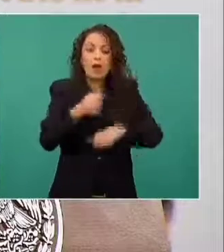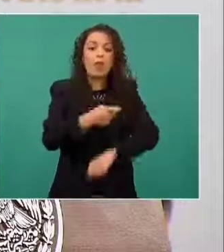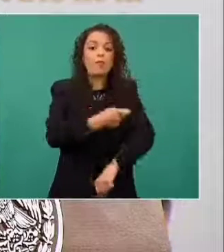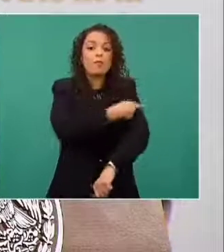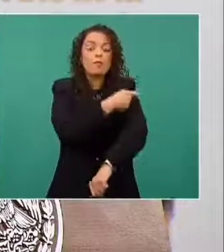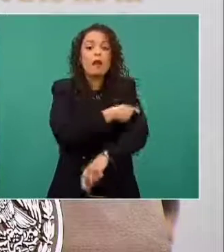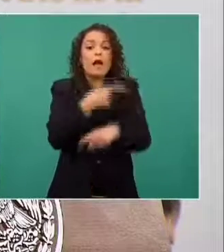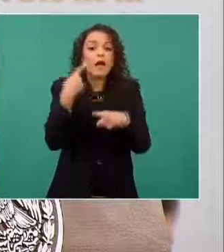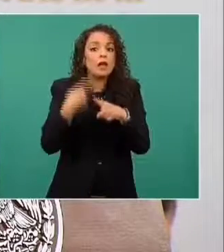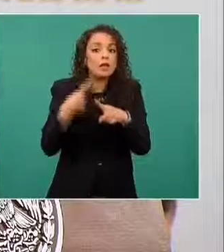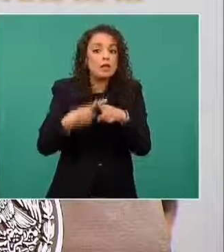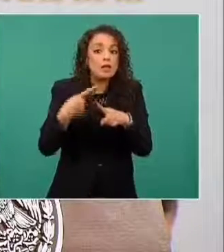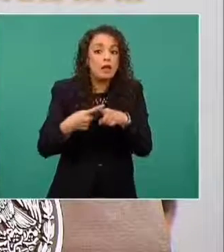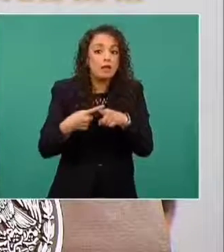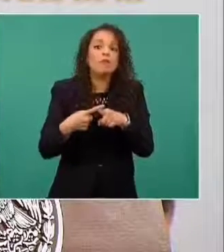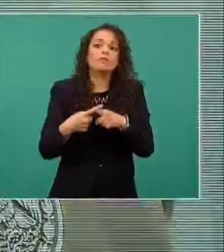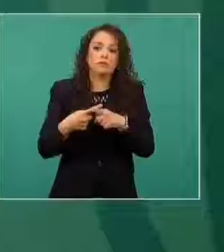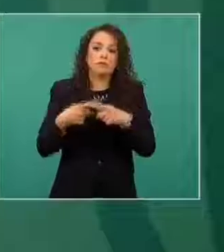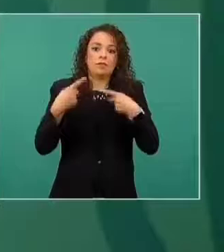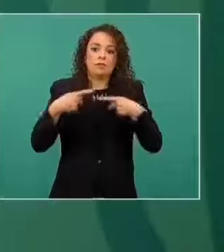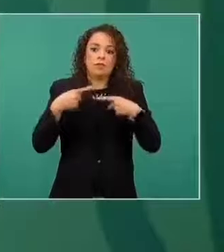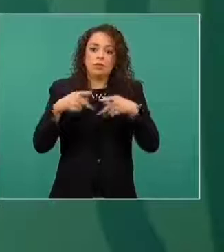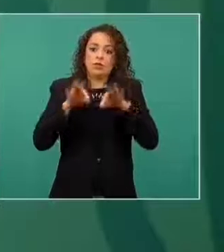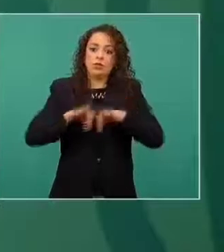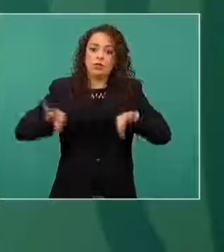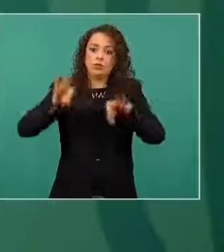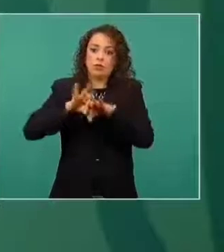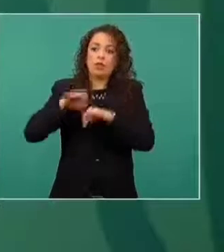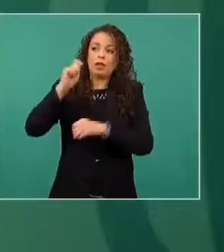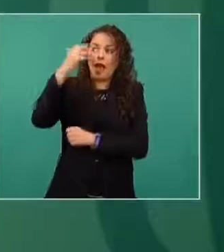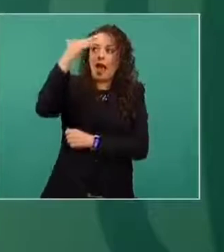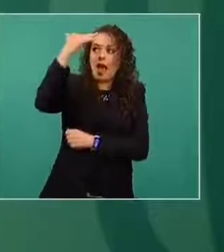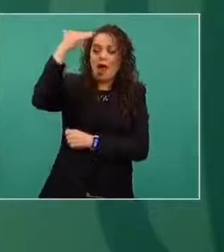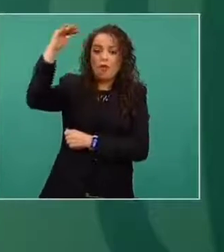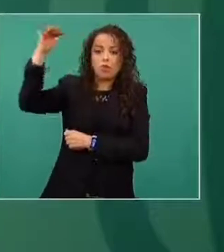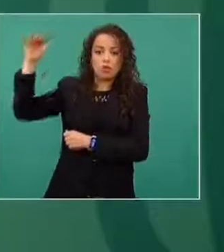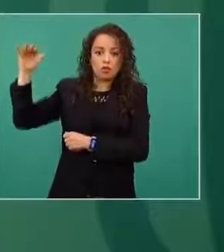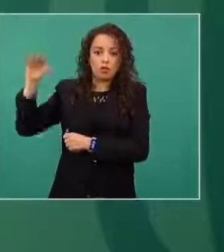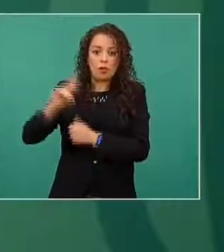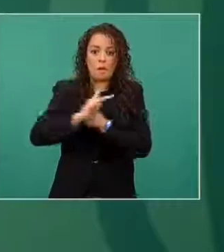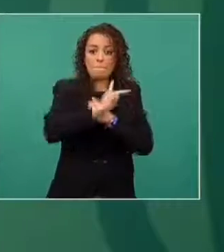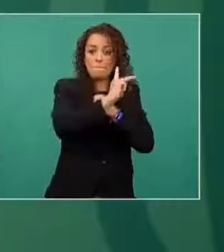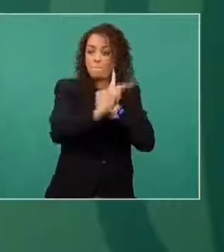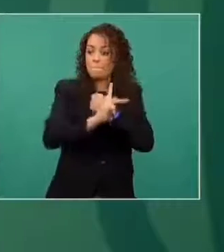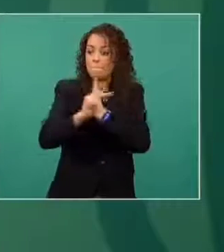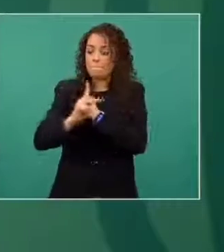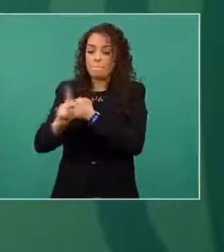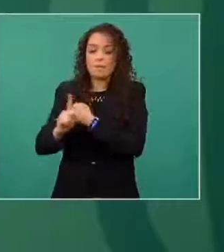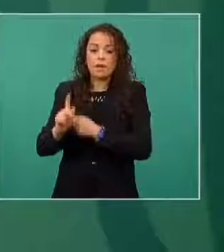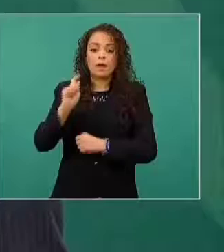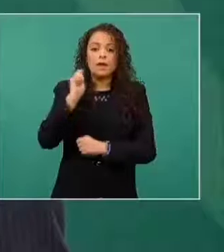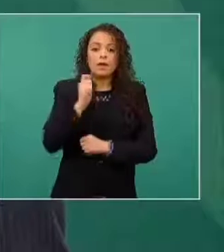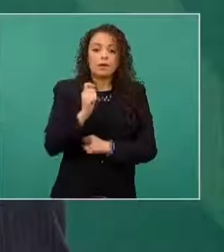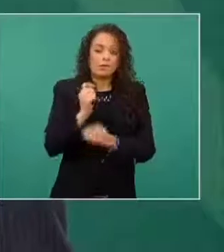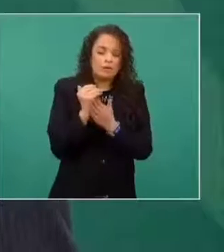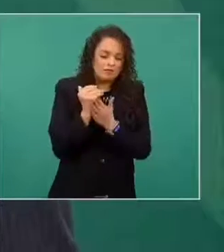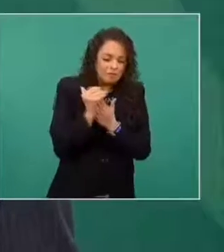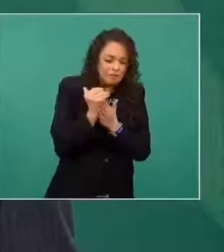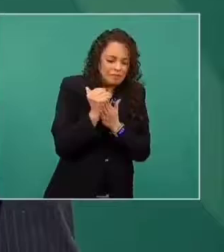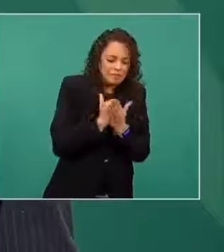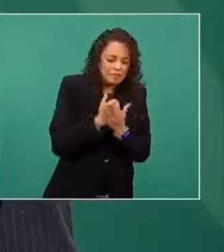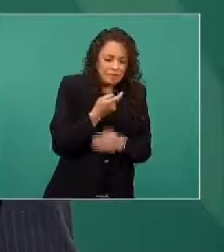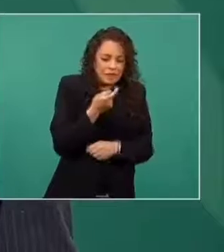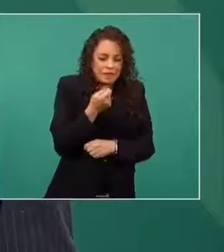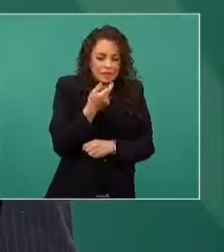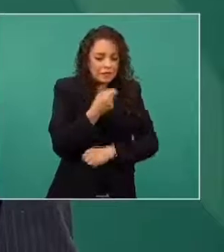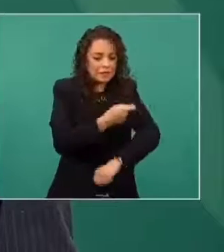adultas en los países que tienen muy, muy, muy baja vacunación porque no han